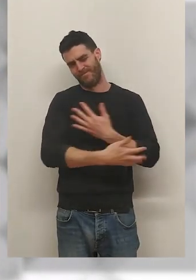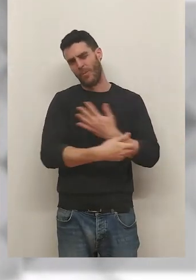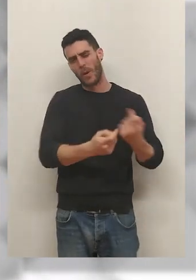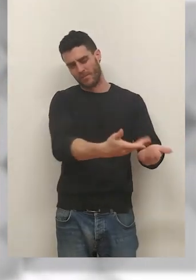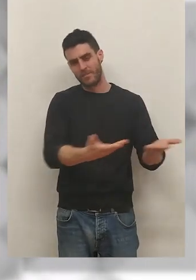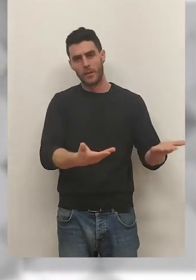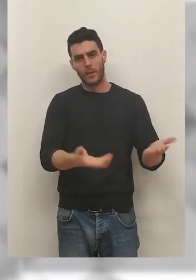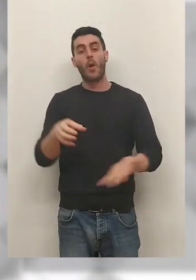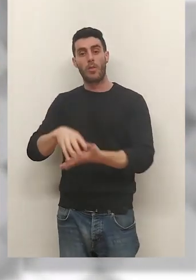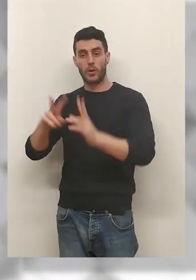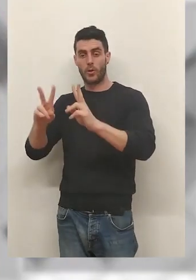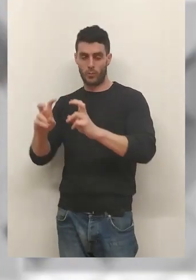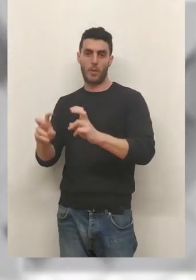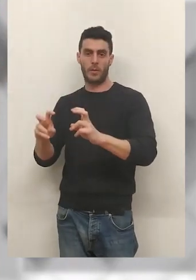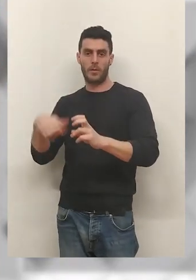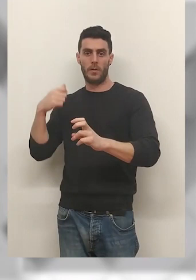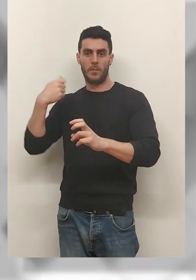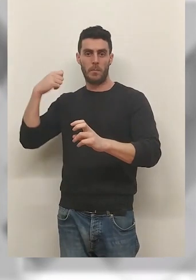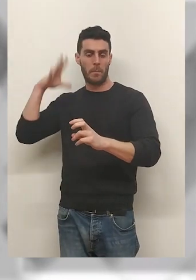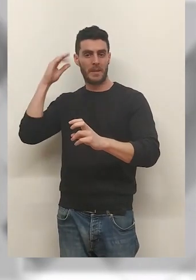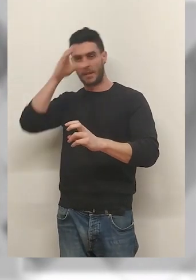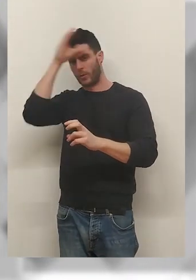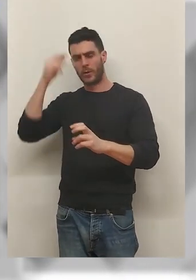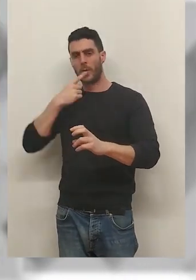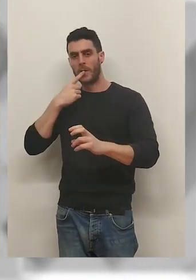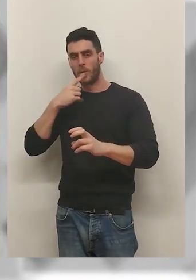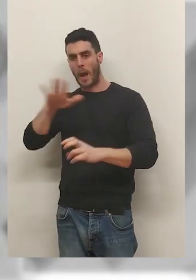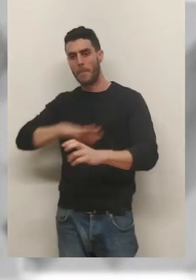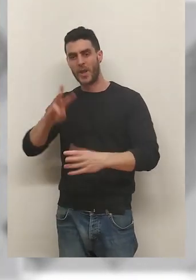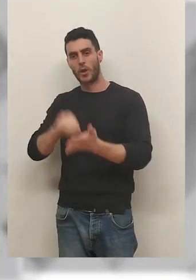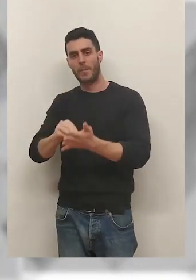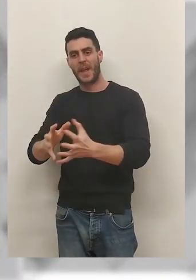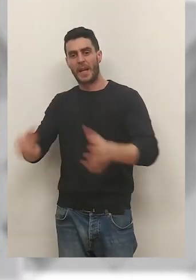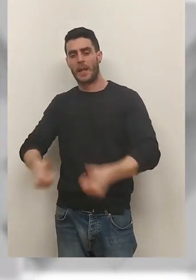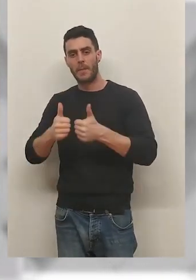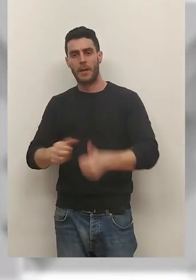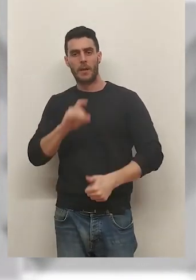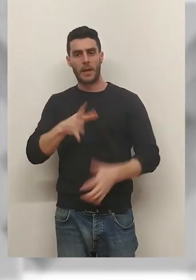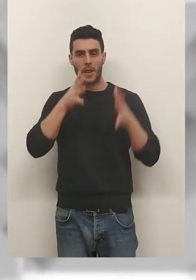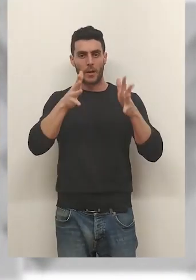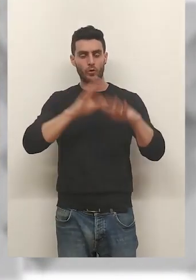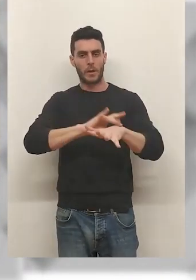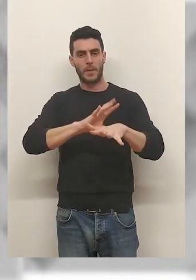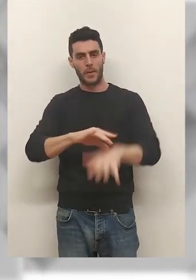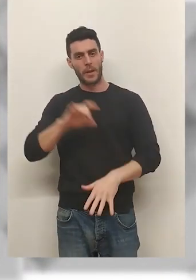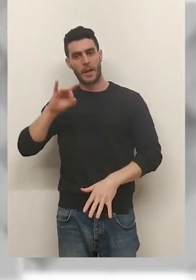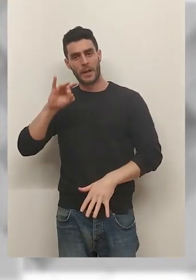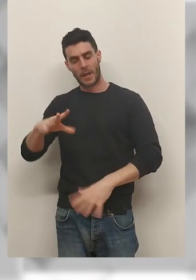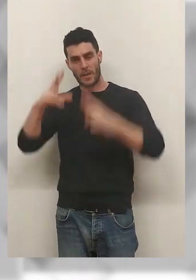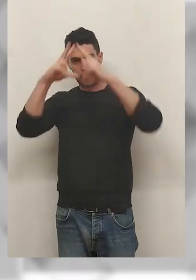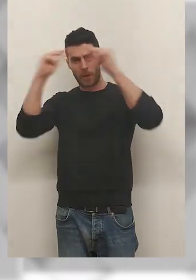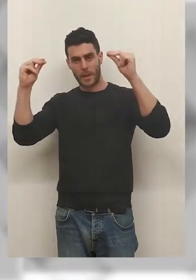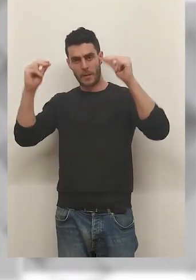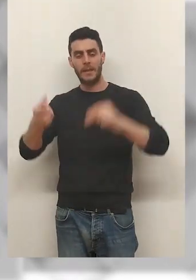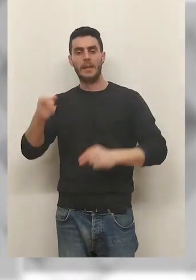a un centro que, como ha dicho la presidenta, triplica el espacio. Dispondrá de 15 consultas de medicina, otras 15 de